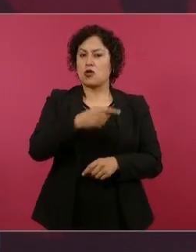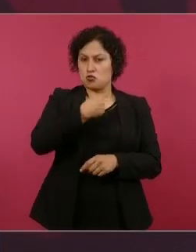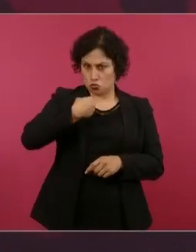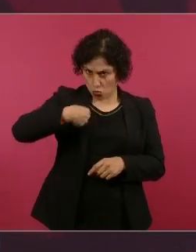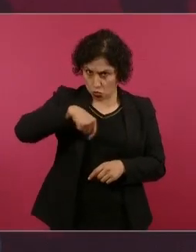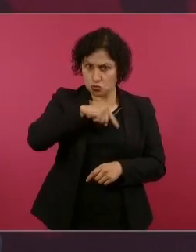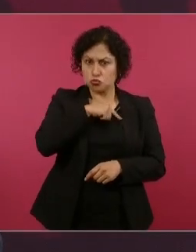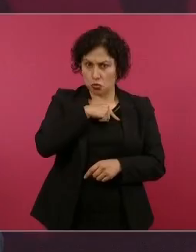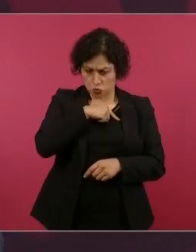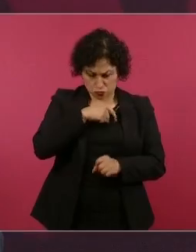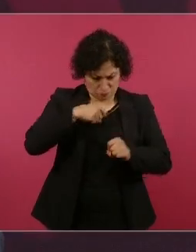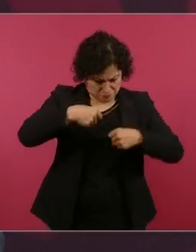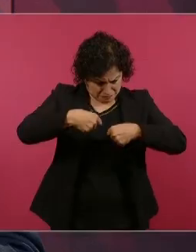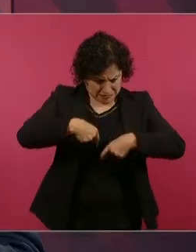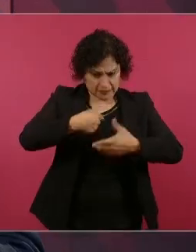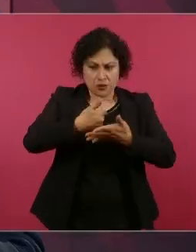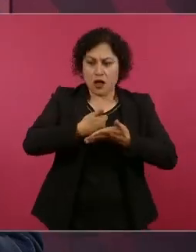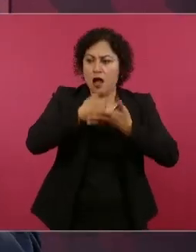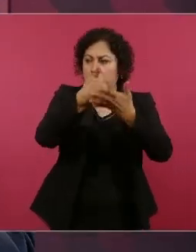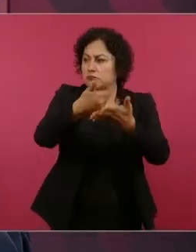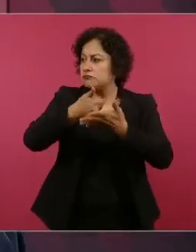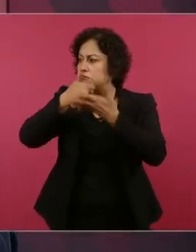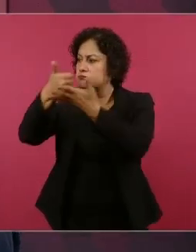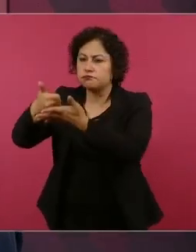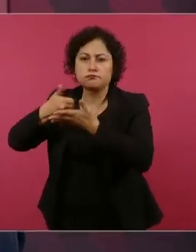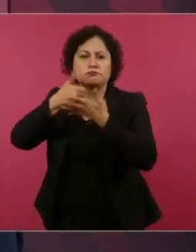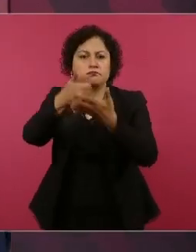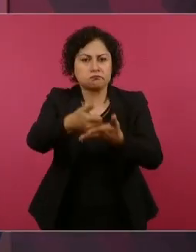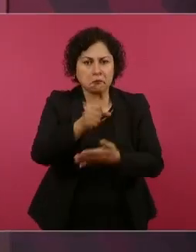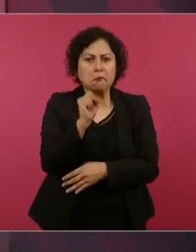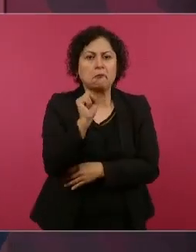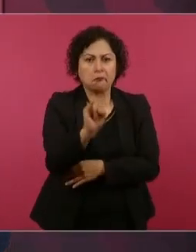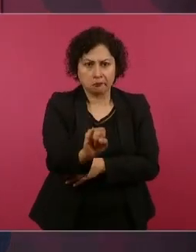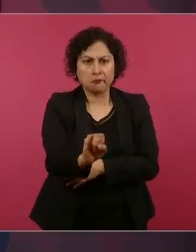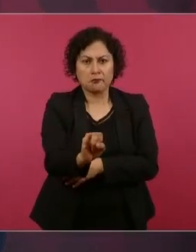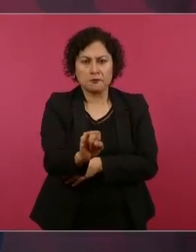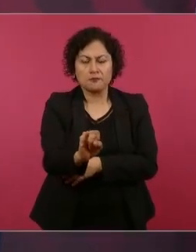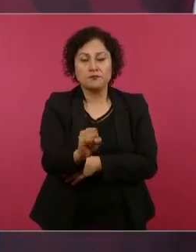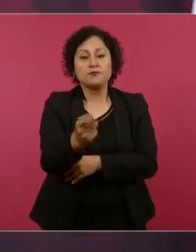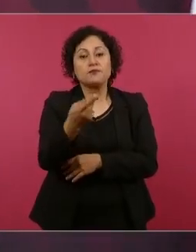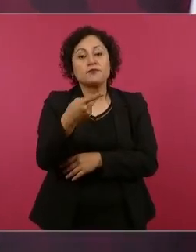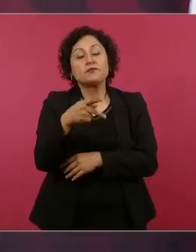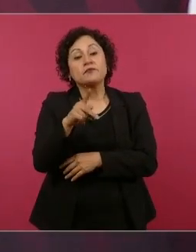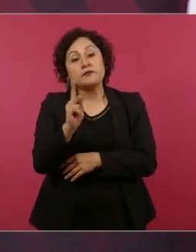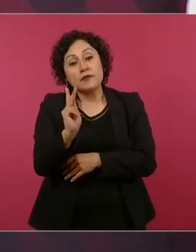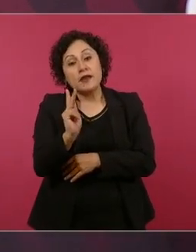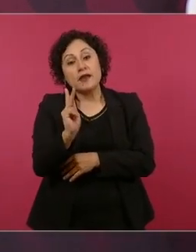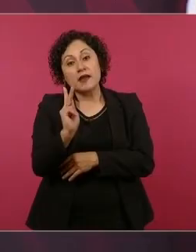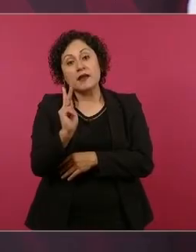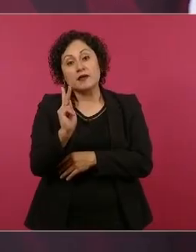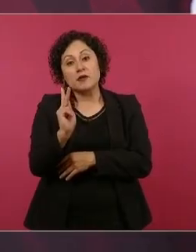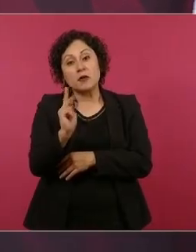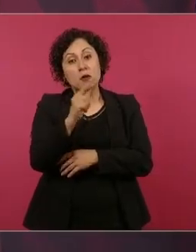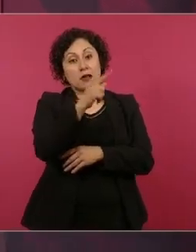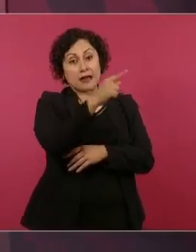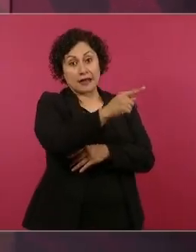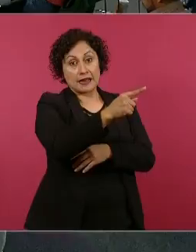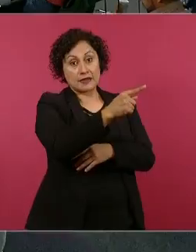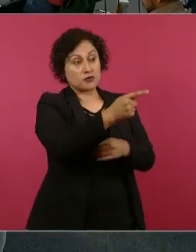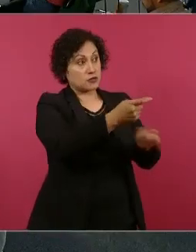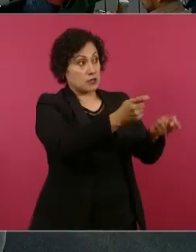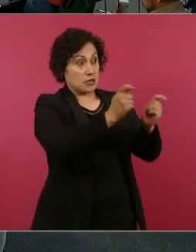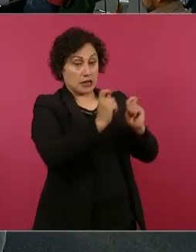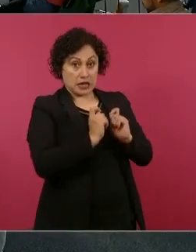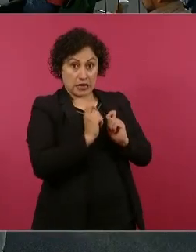cooperando, pero no nos han entregado ni un